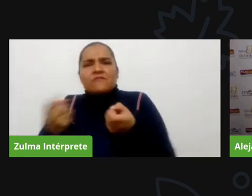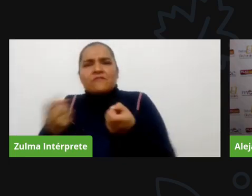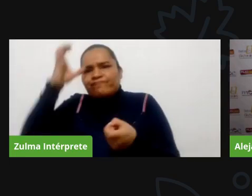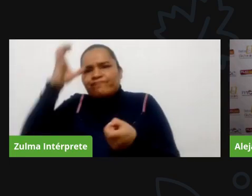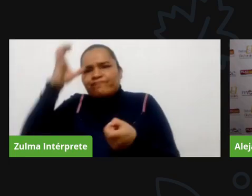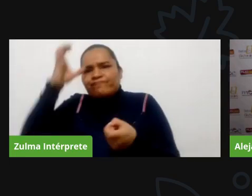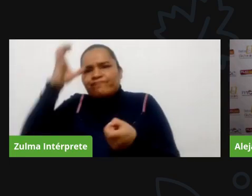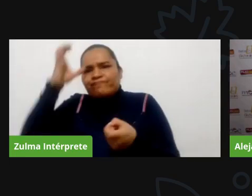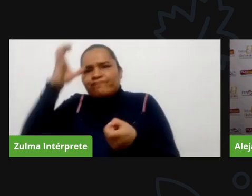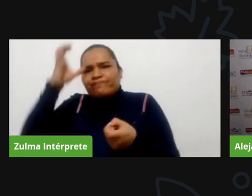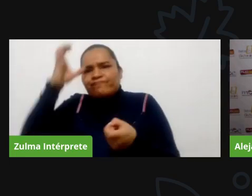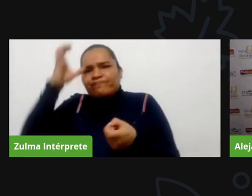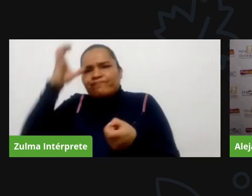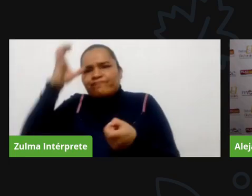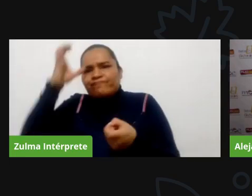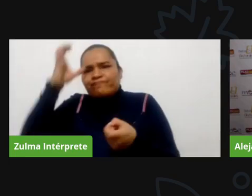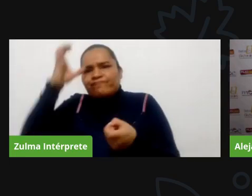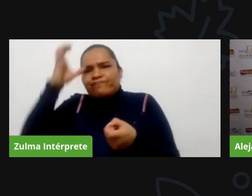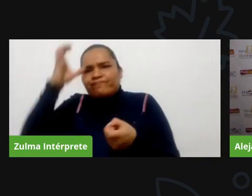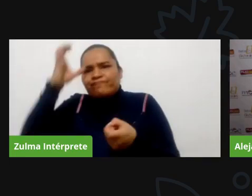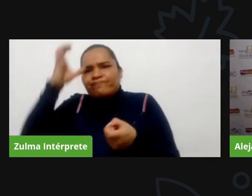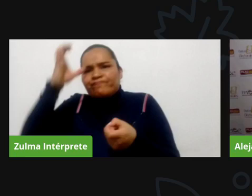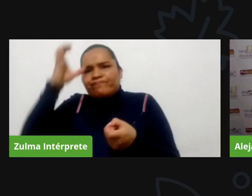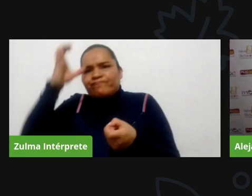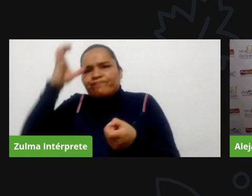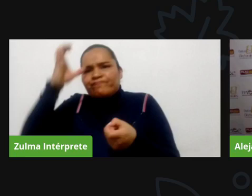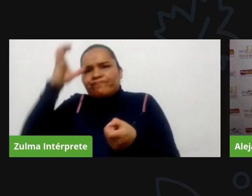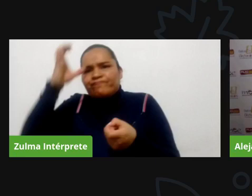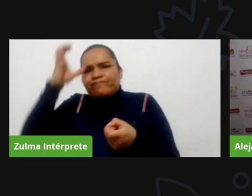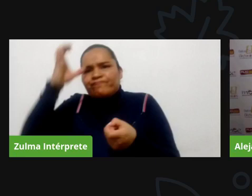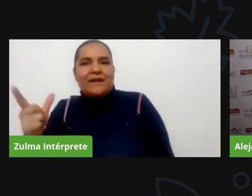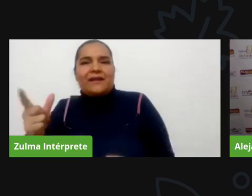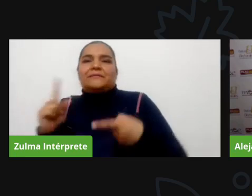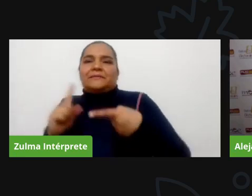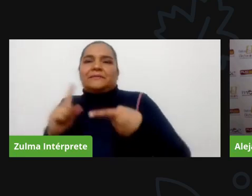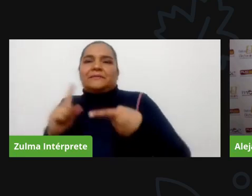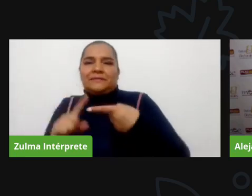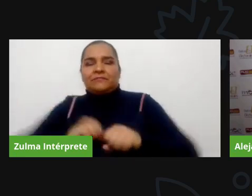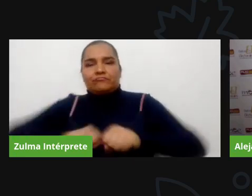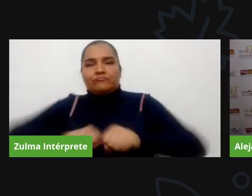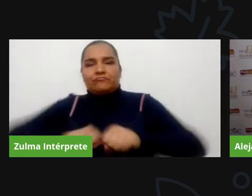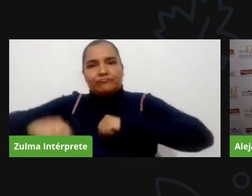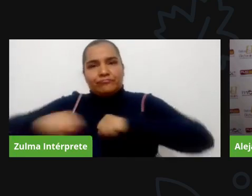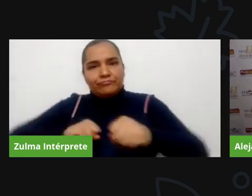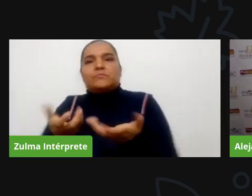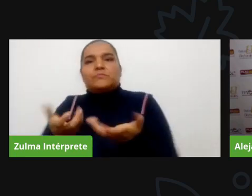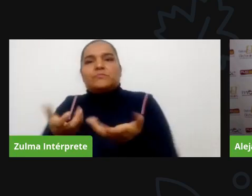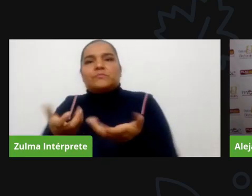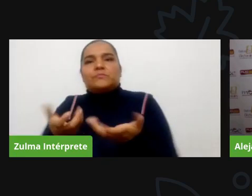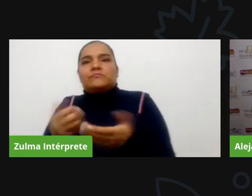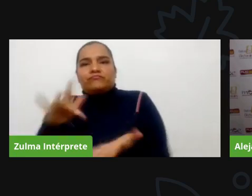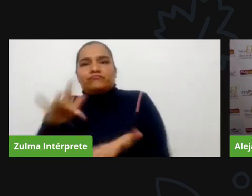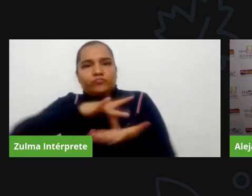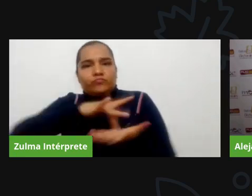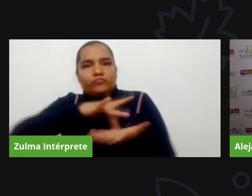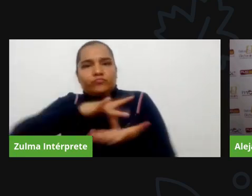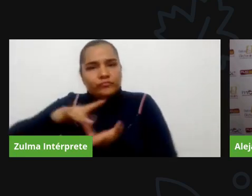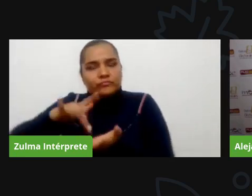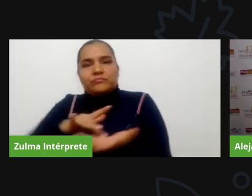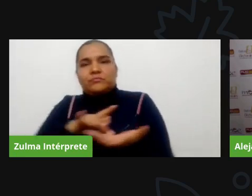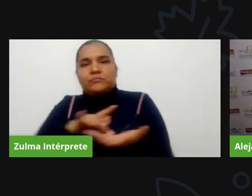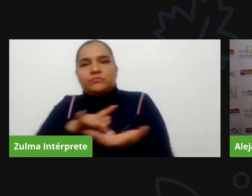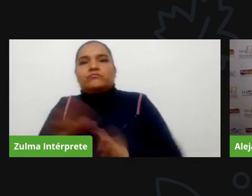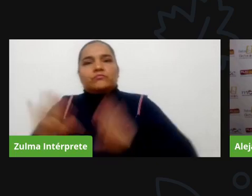participe de manera activa y sin ningún tipo de violencia política por el hecho de ser mujer